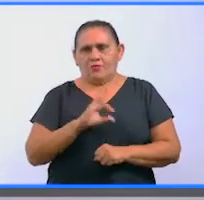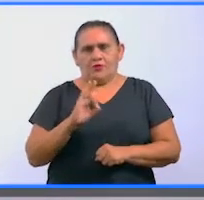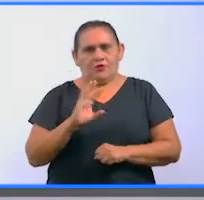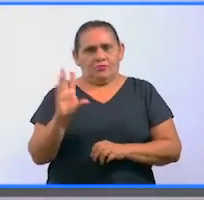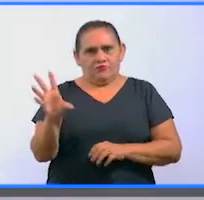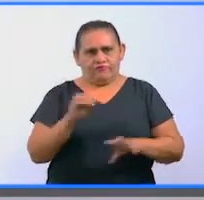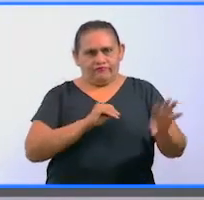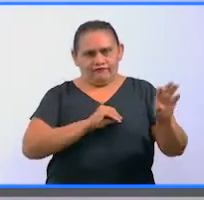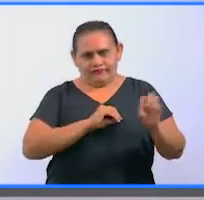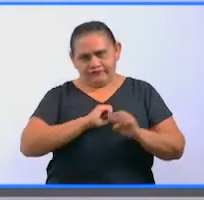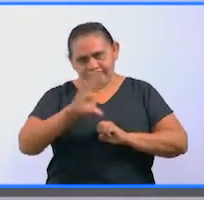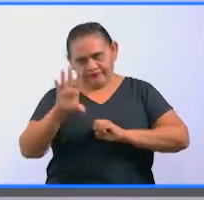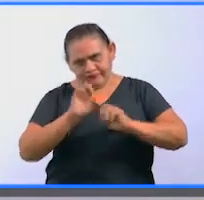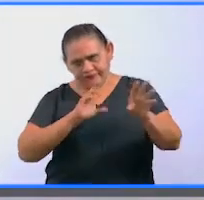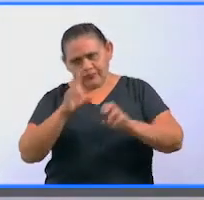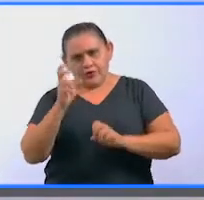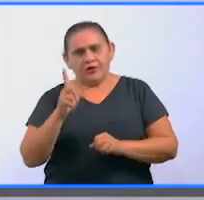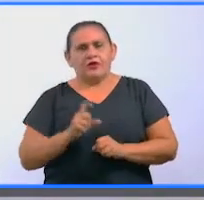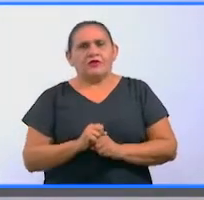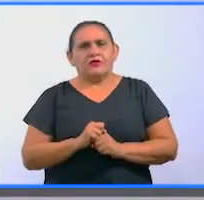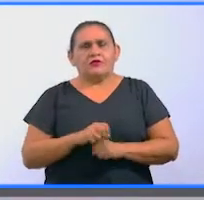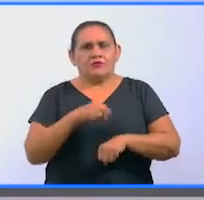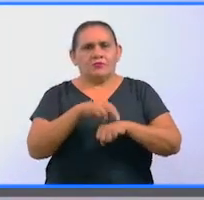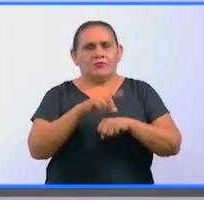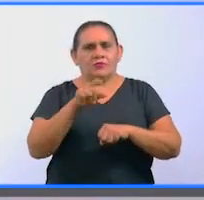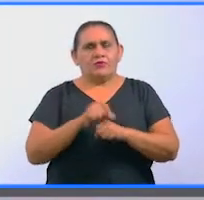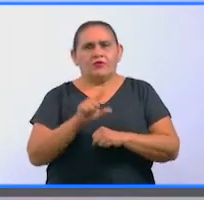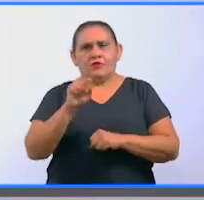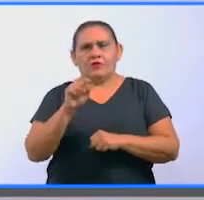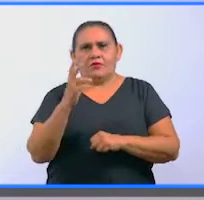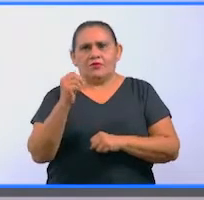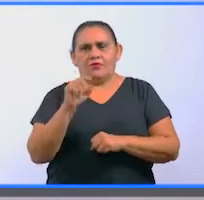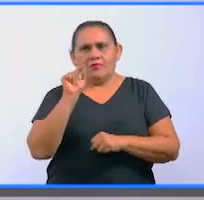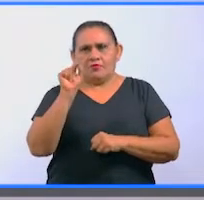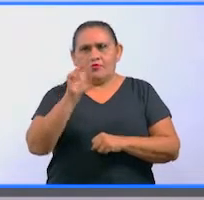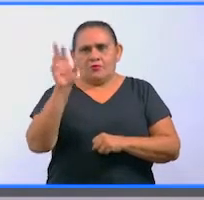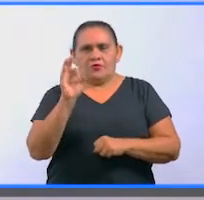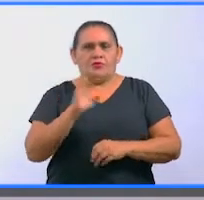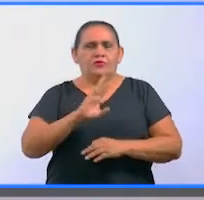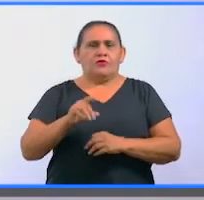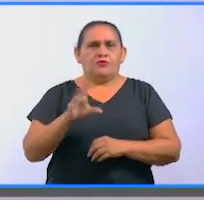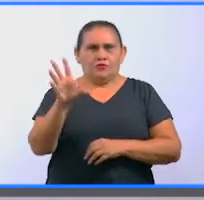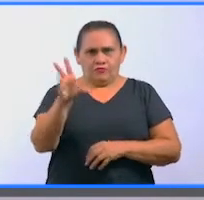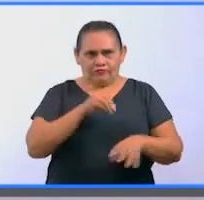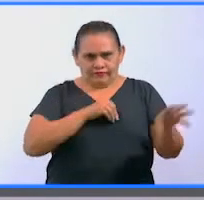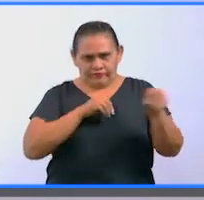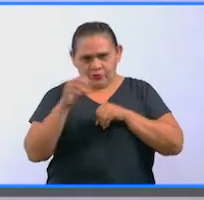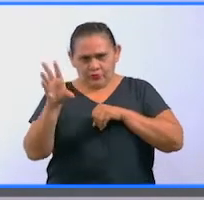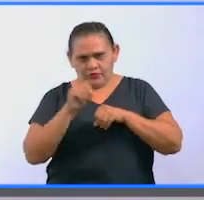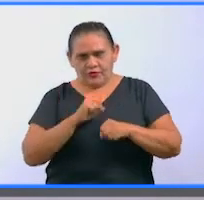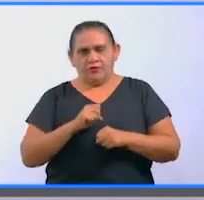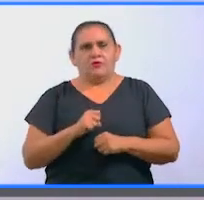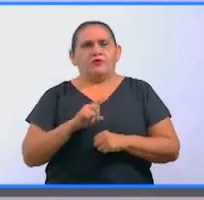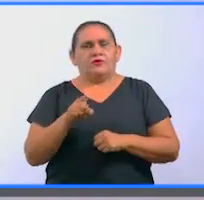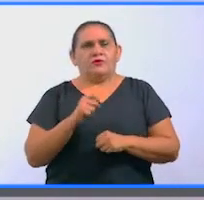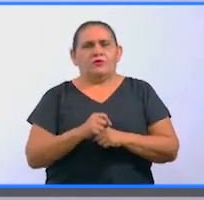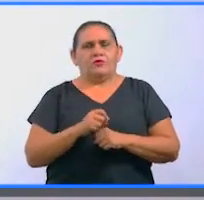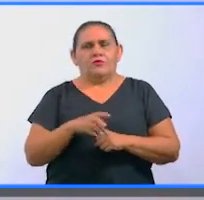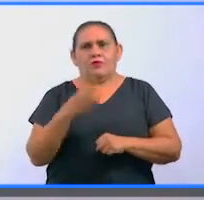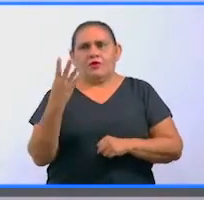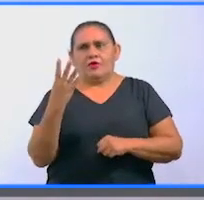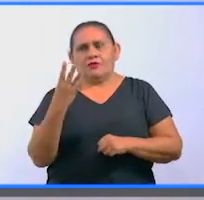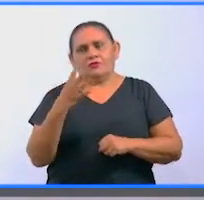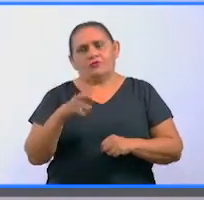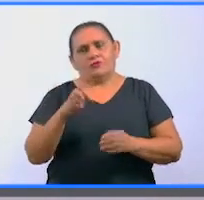contagiar. Esta cifra representa el 79% del total de los contagios registrados, que son 14